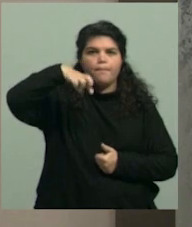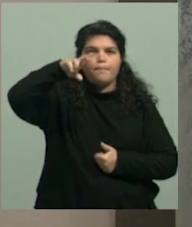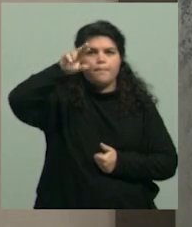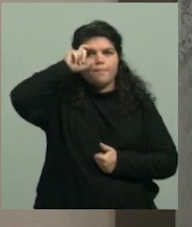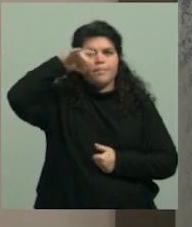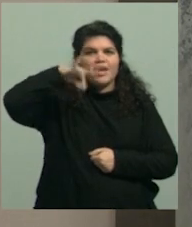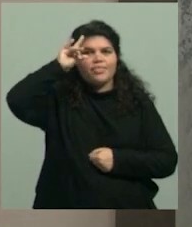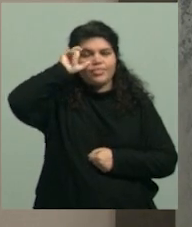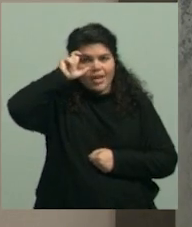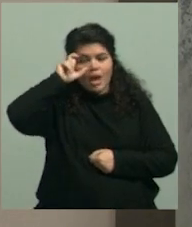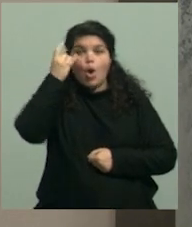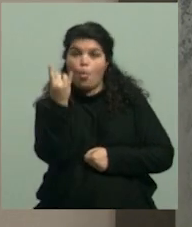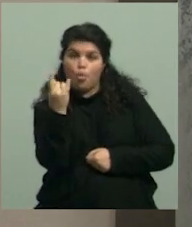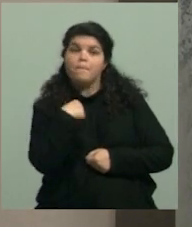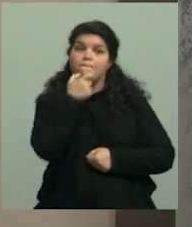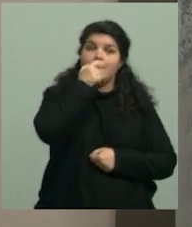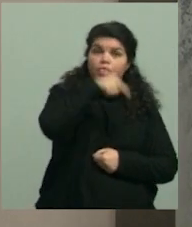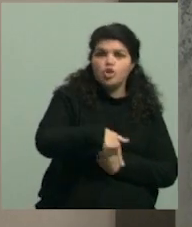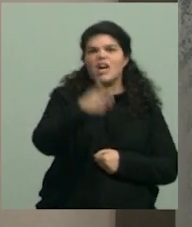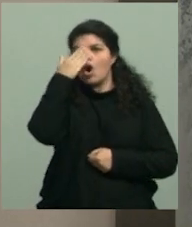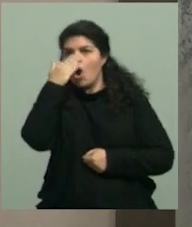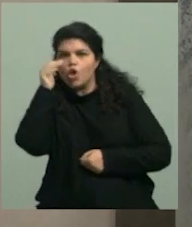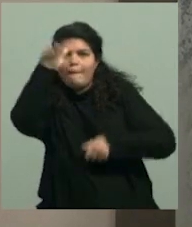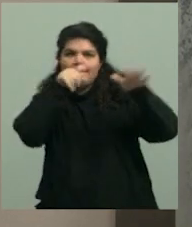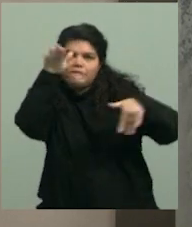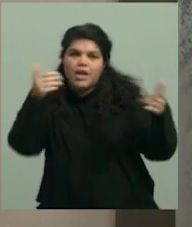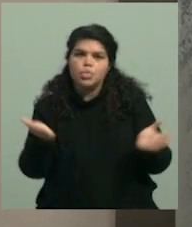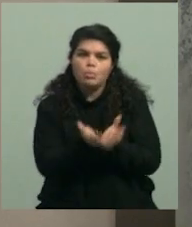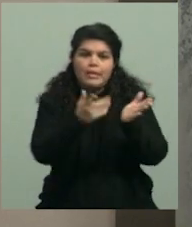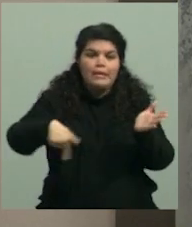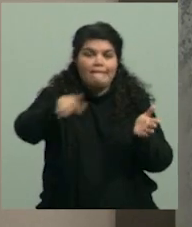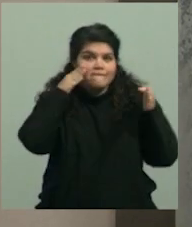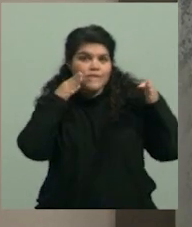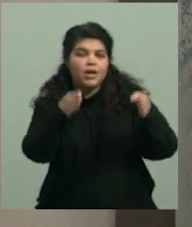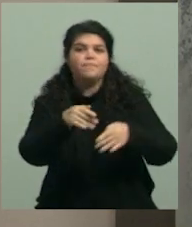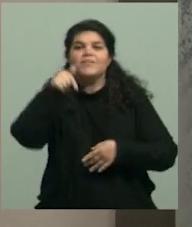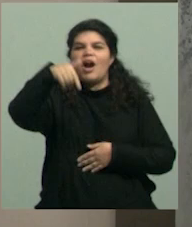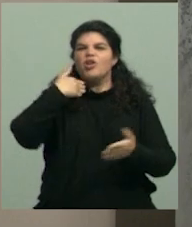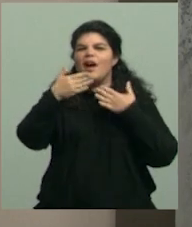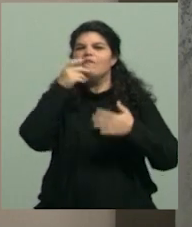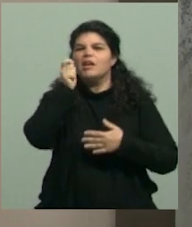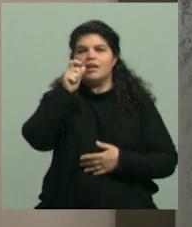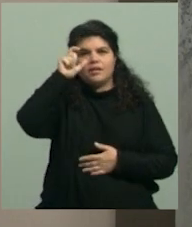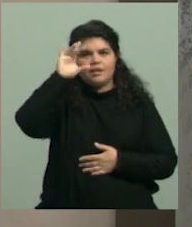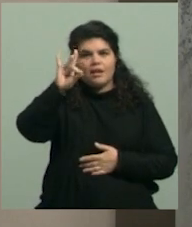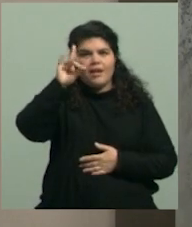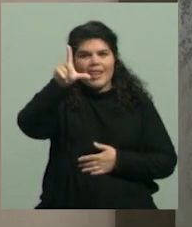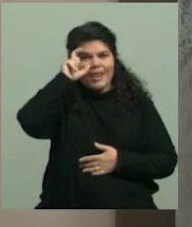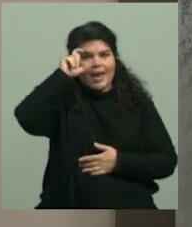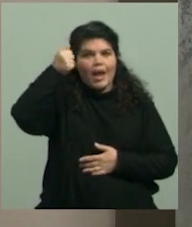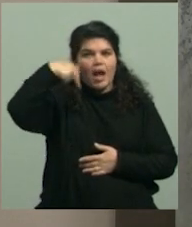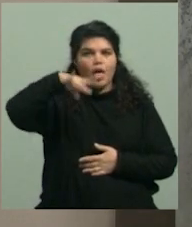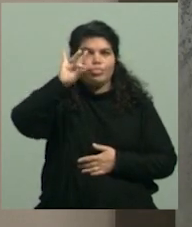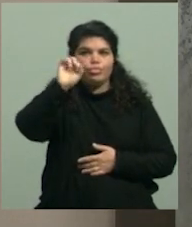solamente de Mendoza, sino también de Córdoba, para que se sumen. Lo vamos a hablar con Leandro Rulo Monbrun, que es coordinador de la Incubadora,